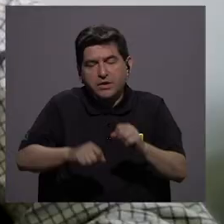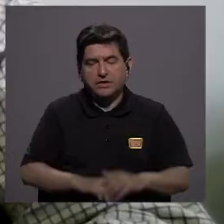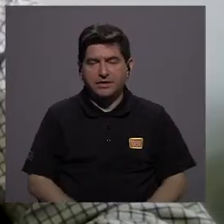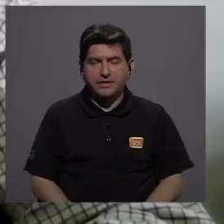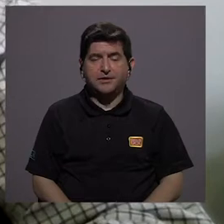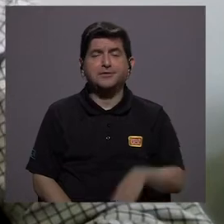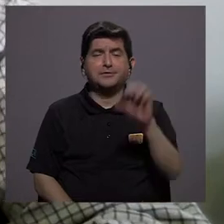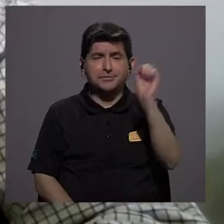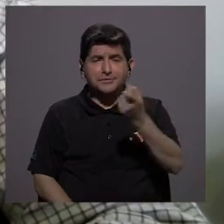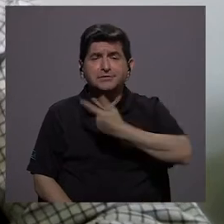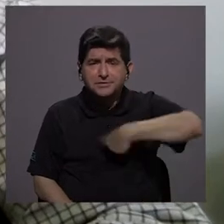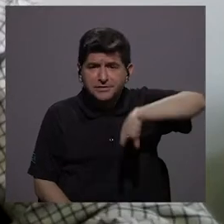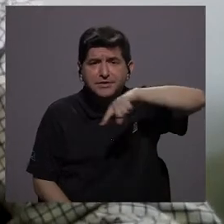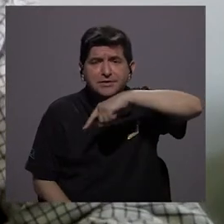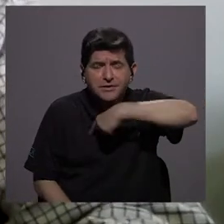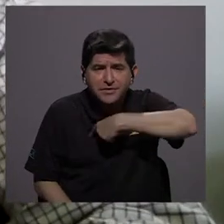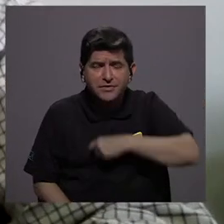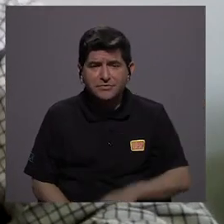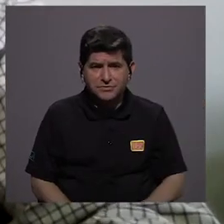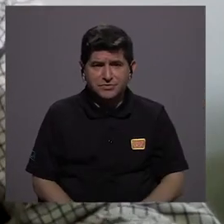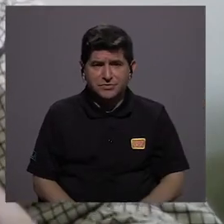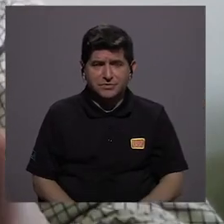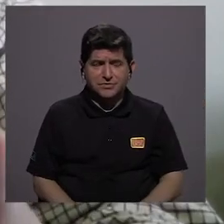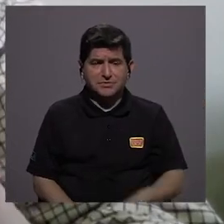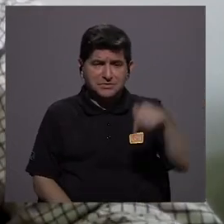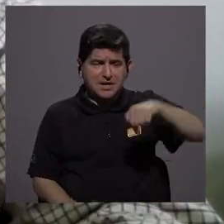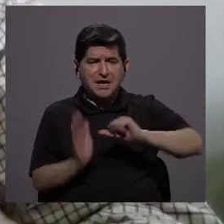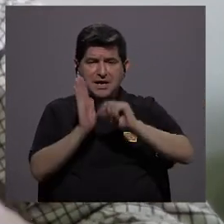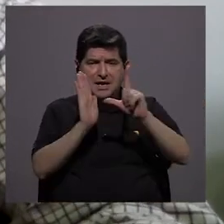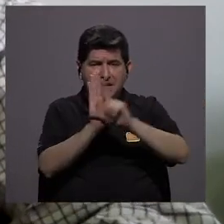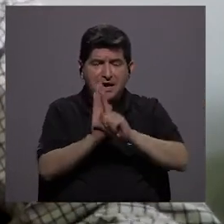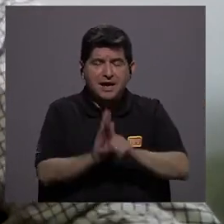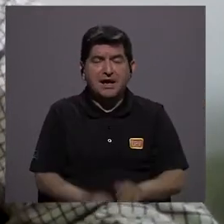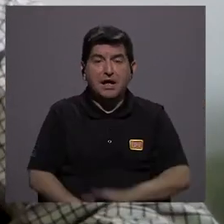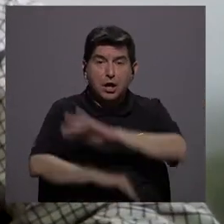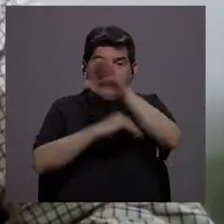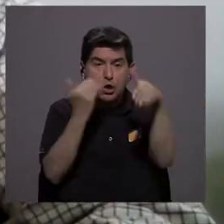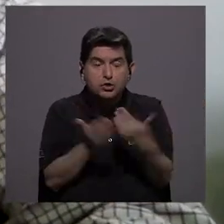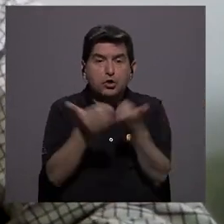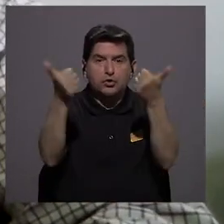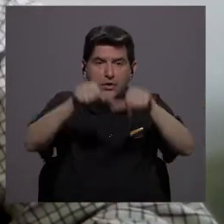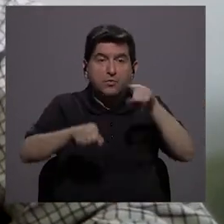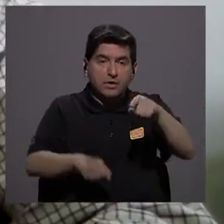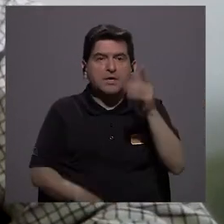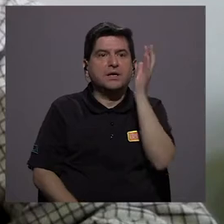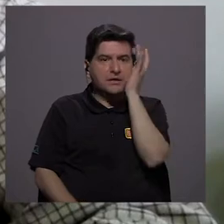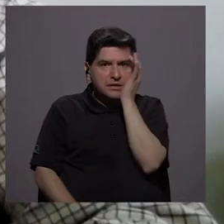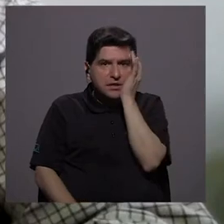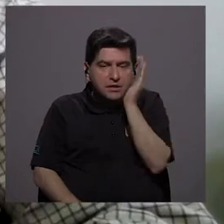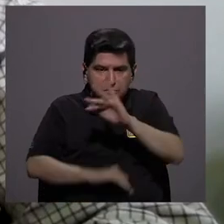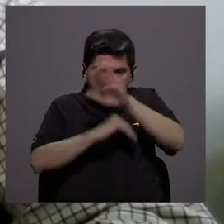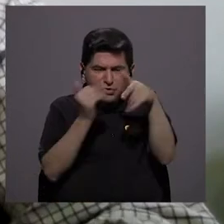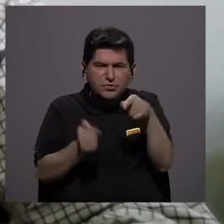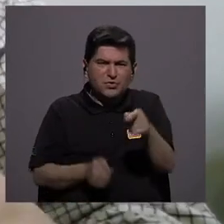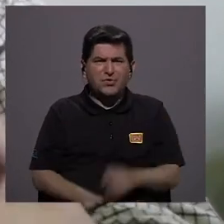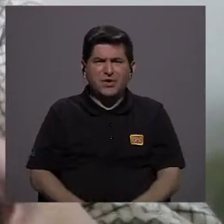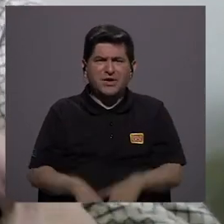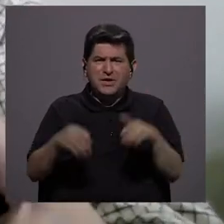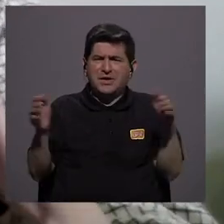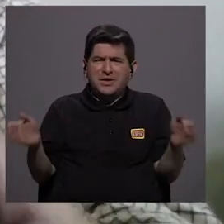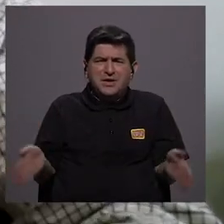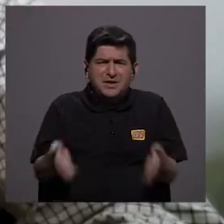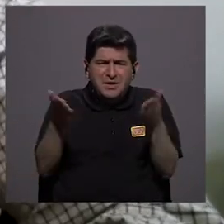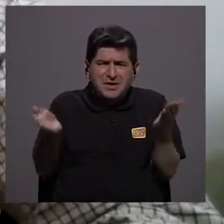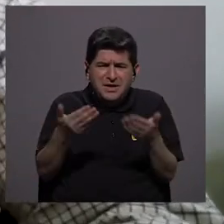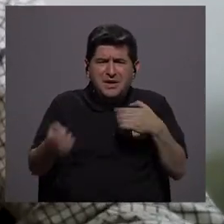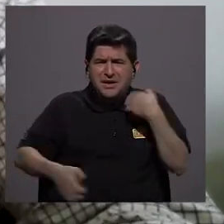Exacto. Lo que hicimos, lo que hizo la asamblea fue una unanimidad, ¿verdad? Cosa que le preocupa a uno cuando todas las cosas salen